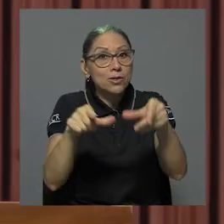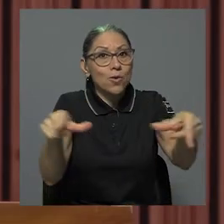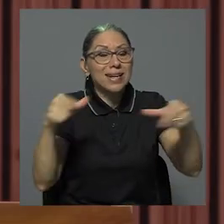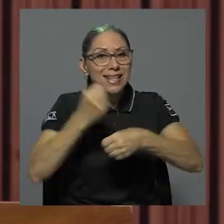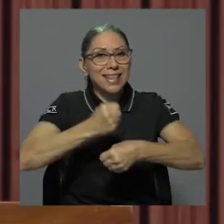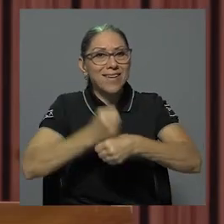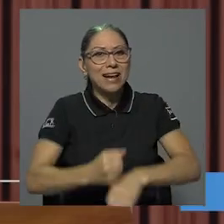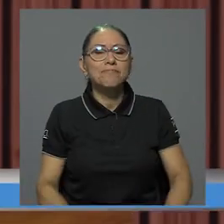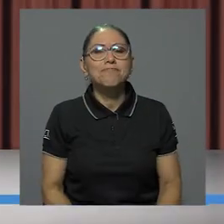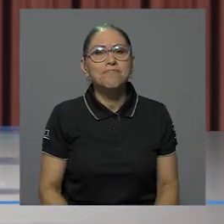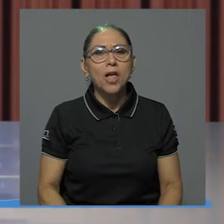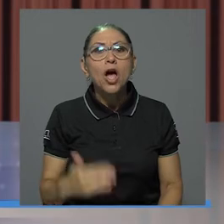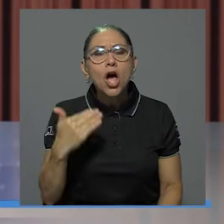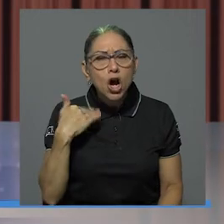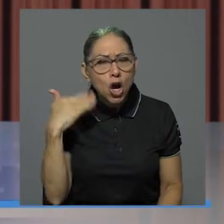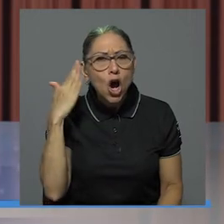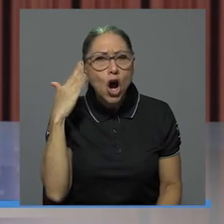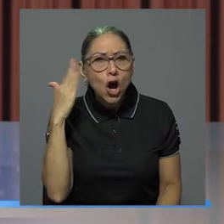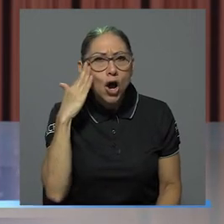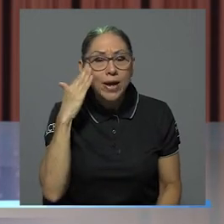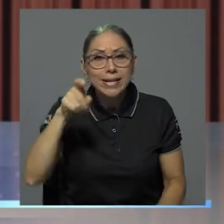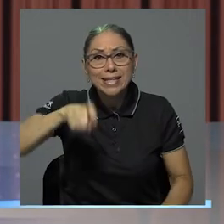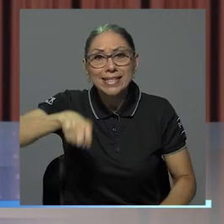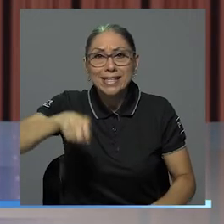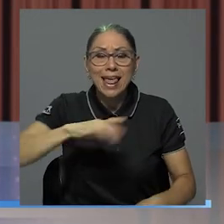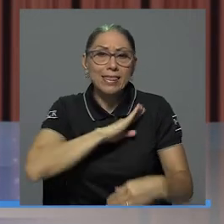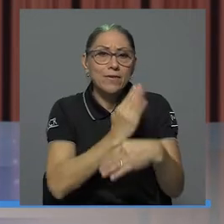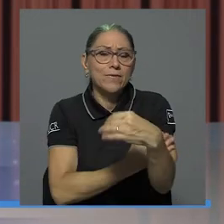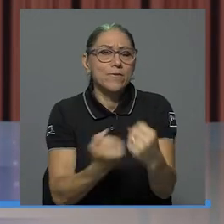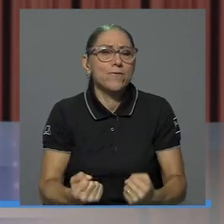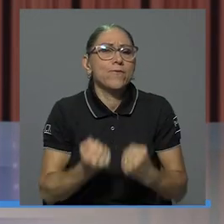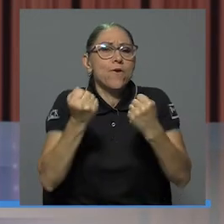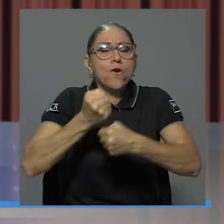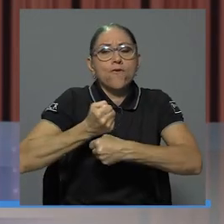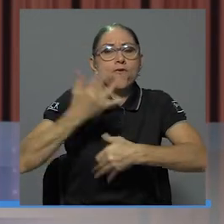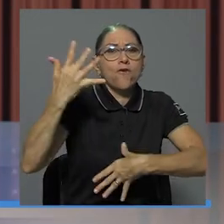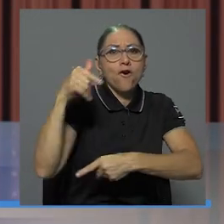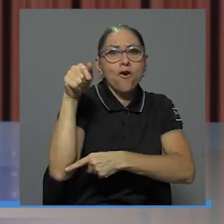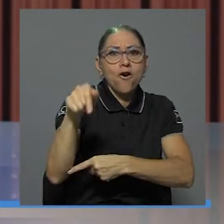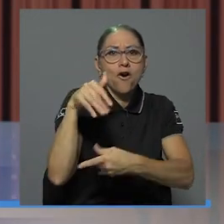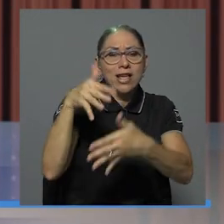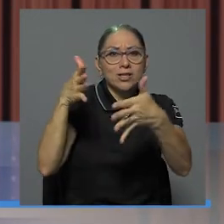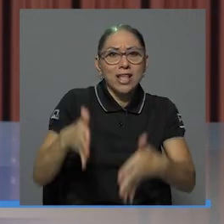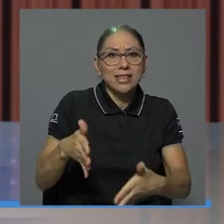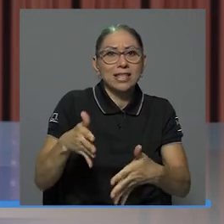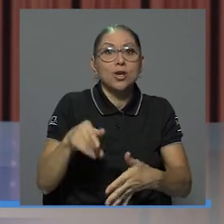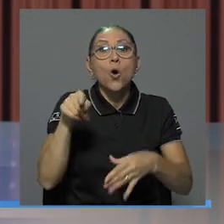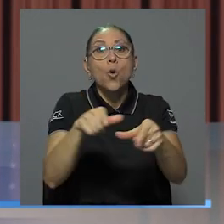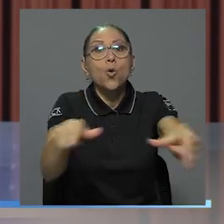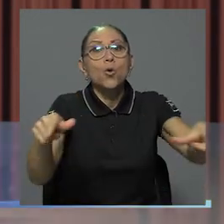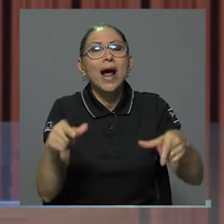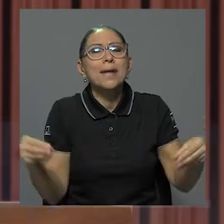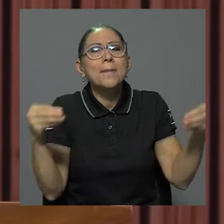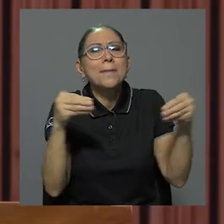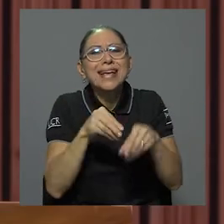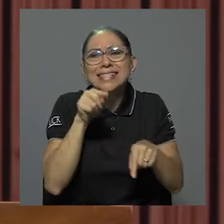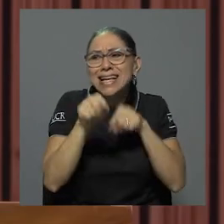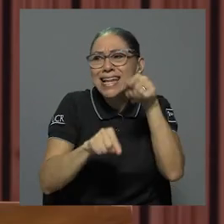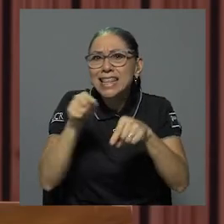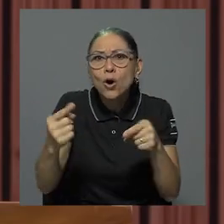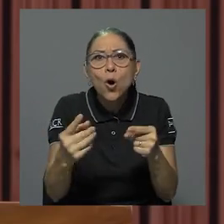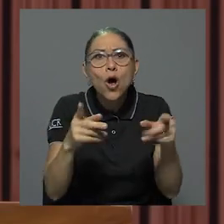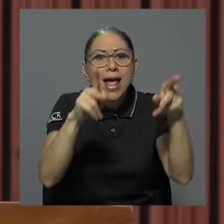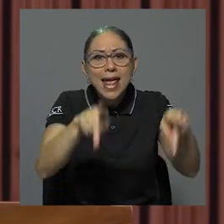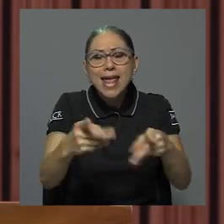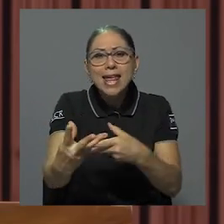Consciente de la necesidad de fortalecer la federación y hacer de ella un espacio cada vez más crítico e inclusivo, he asumido la